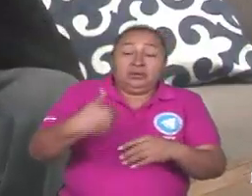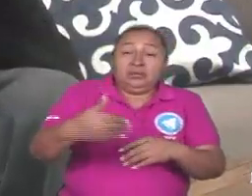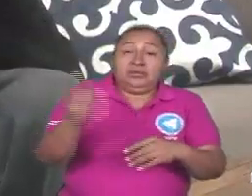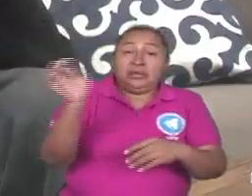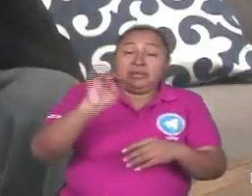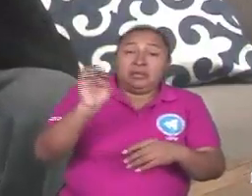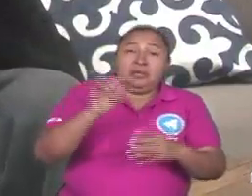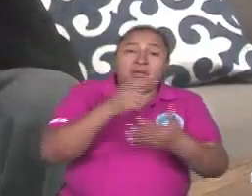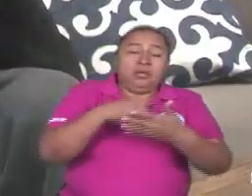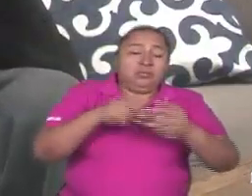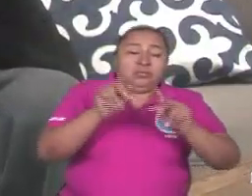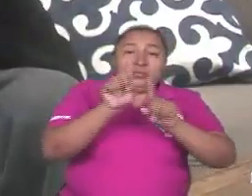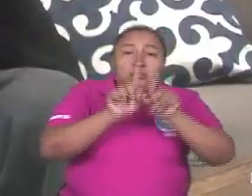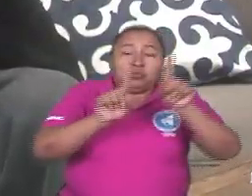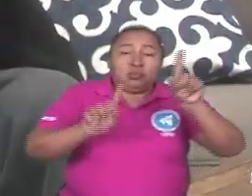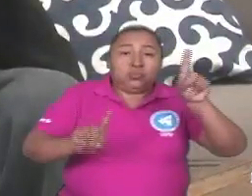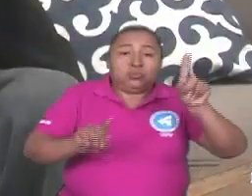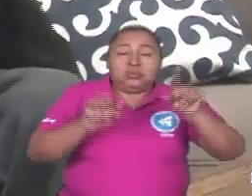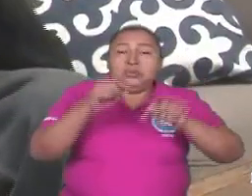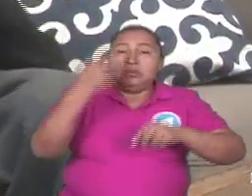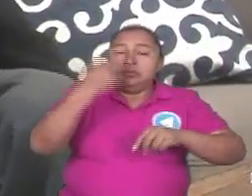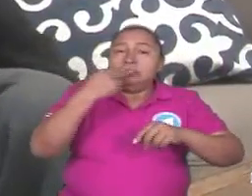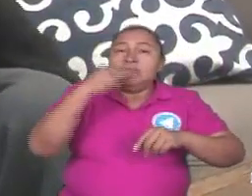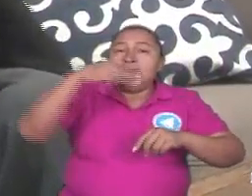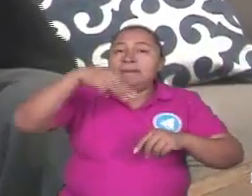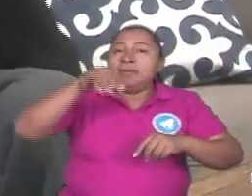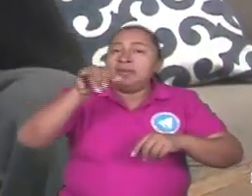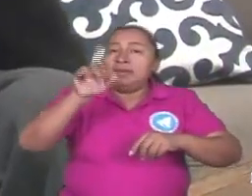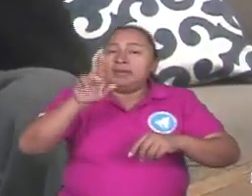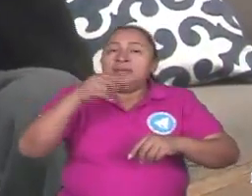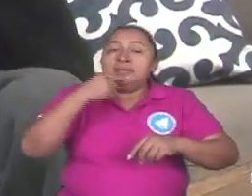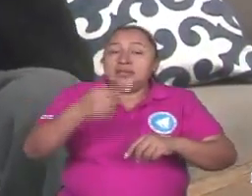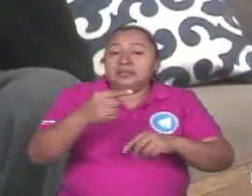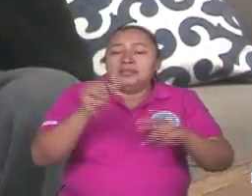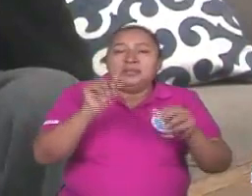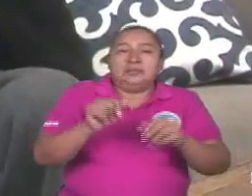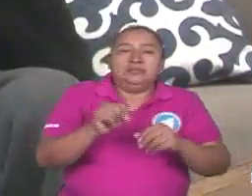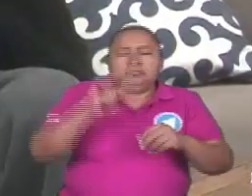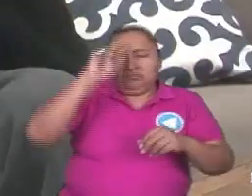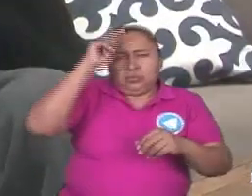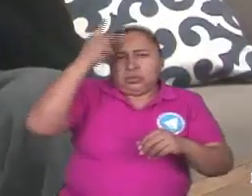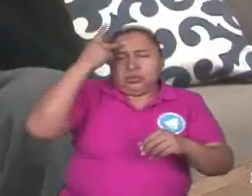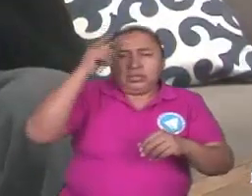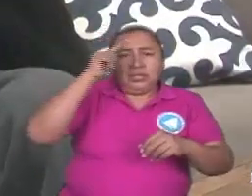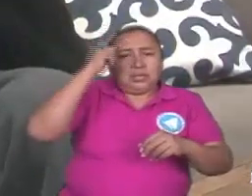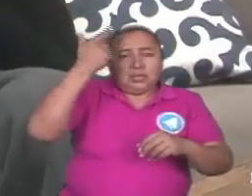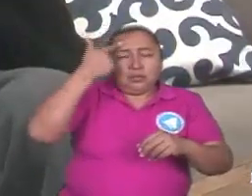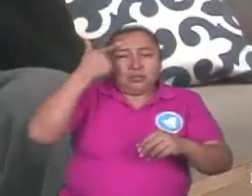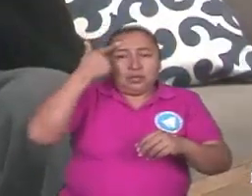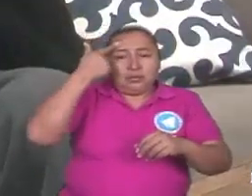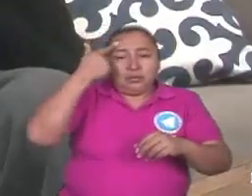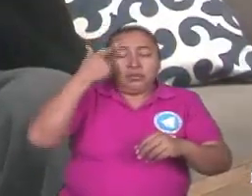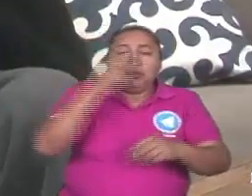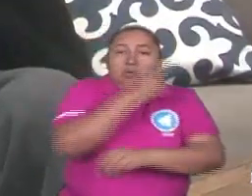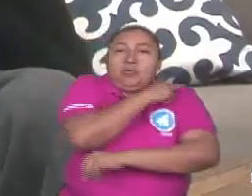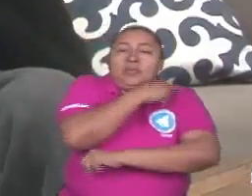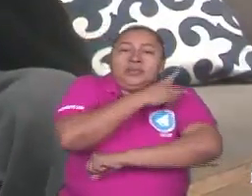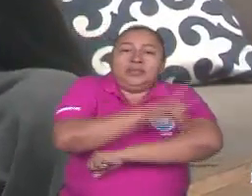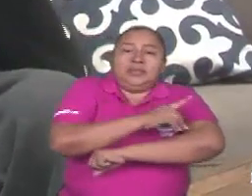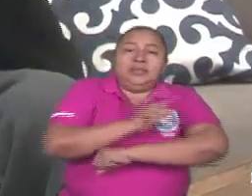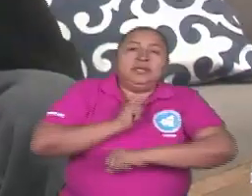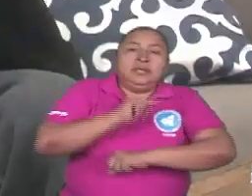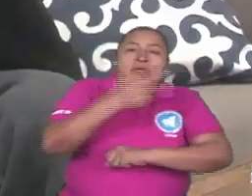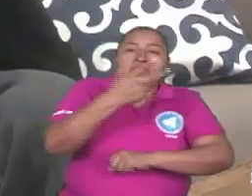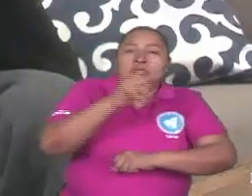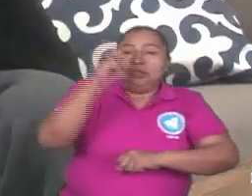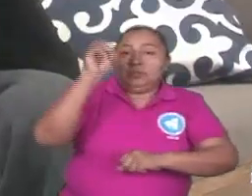la encuesta de MIR dice que las políticas del gobierno y del comandante Ortega tienen 80